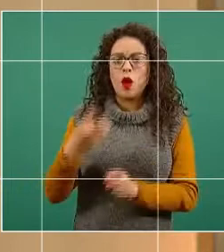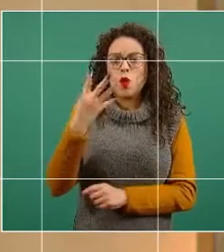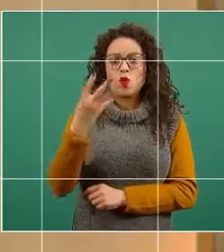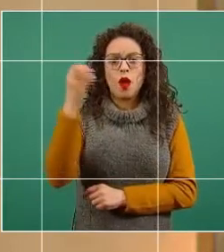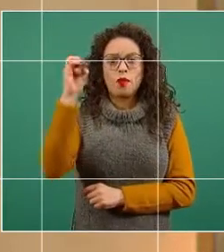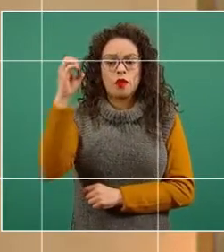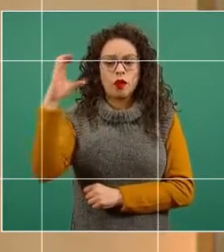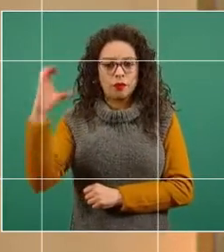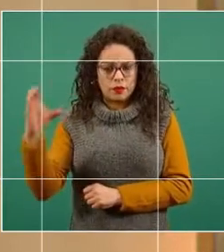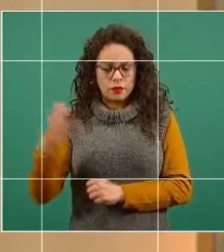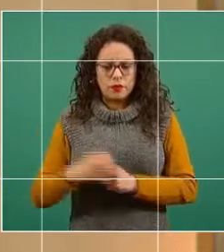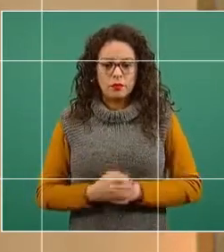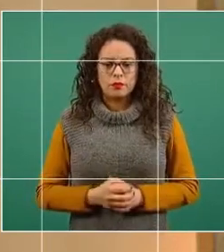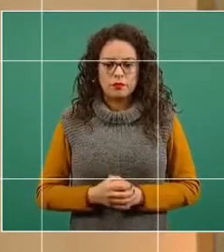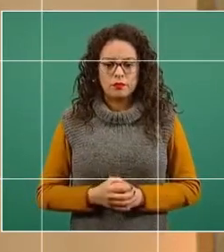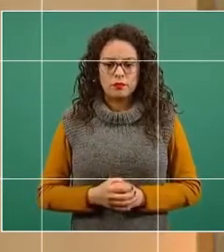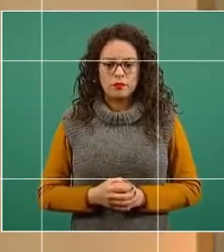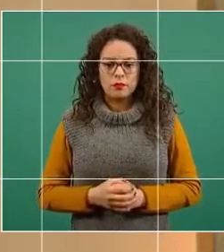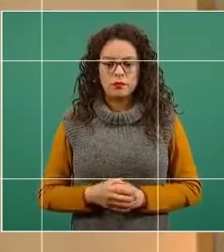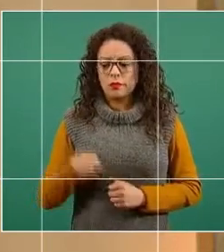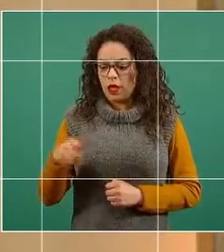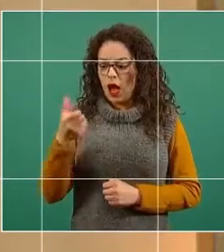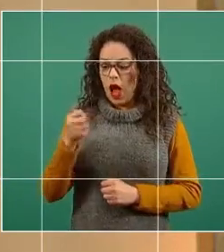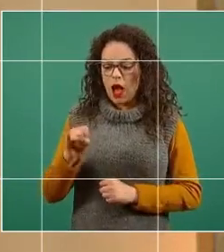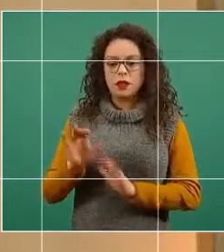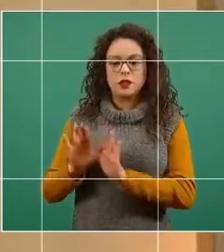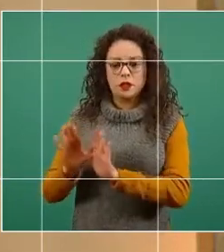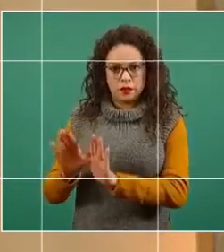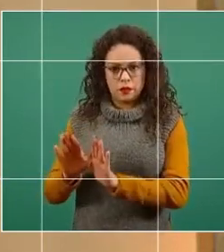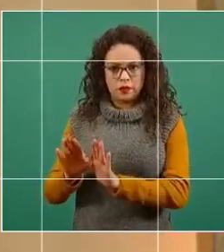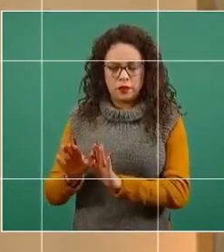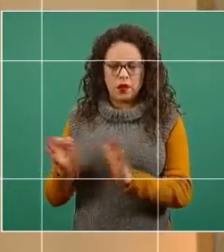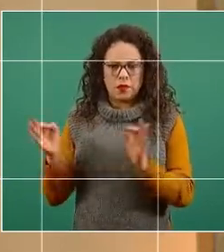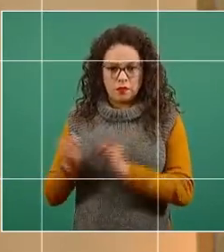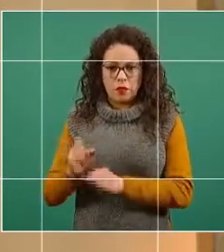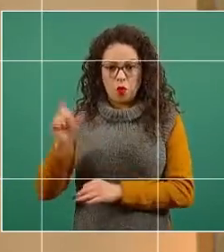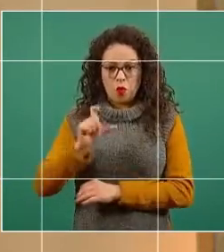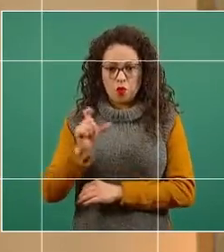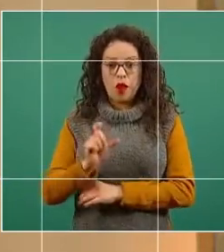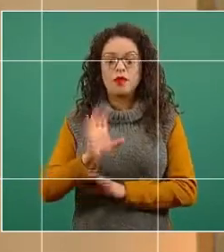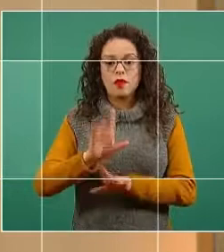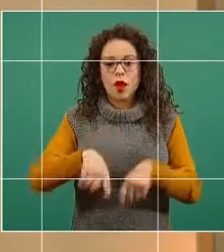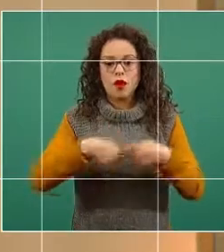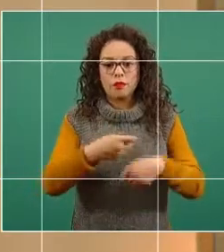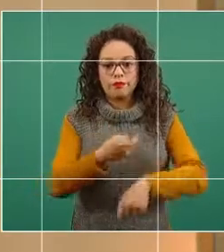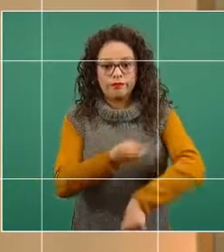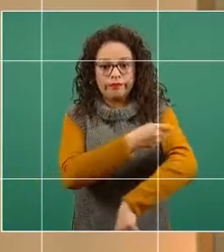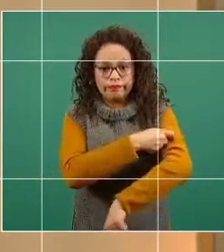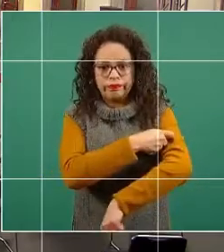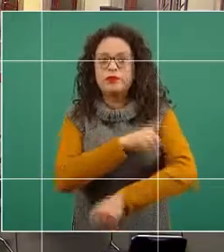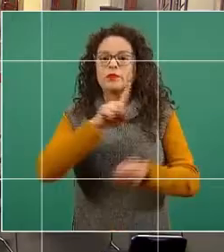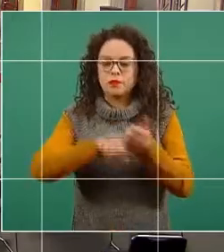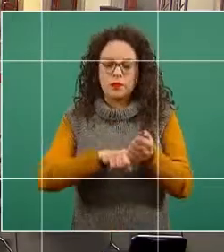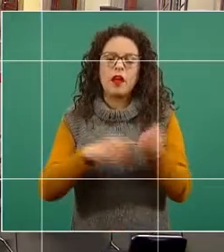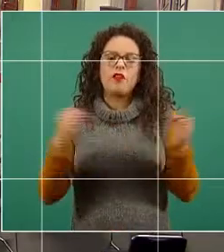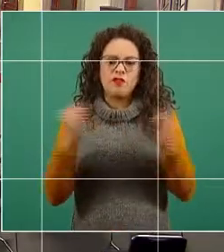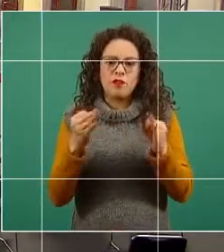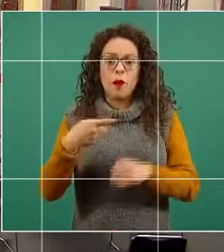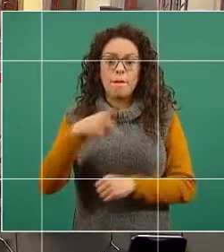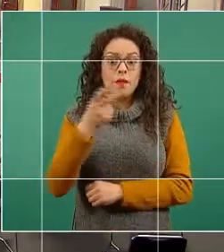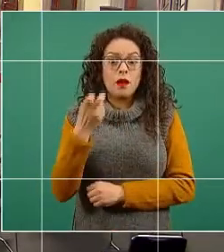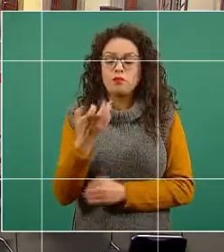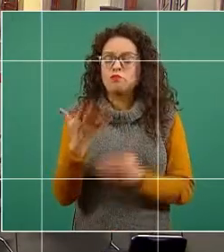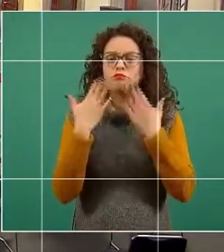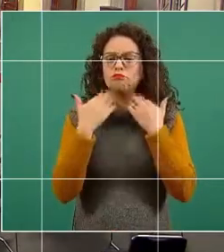centígrados, el producto se pone o se conserva, se hace temperatura y en el momento que se administra es una solución fría, pero eso no causa